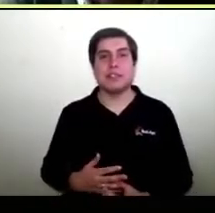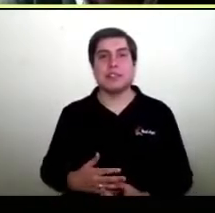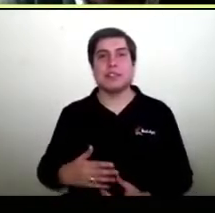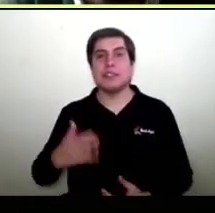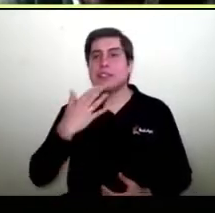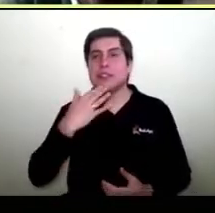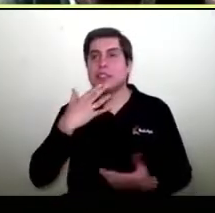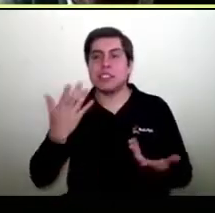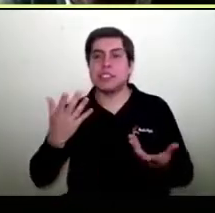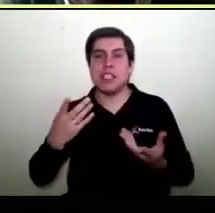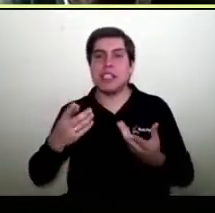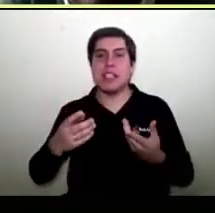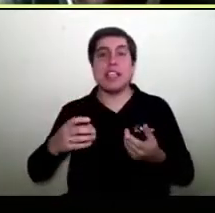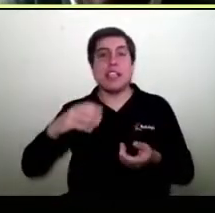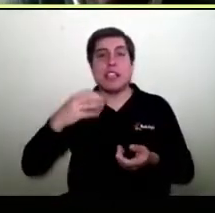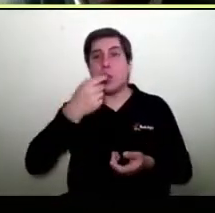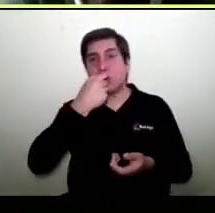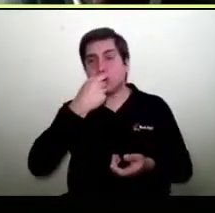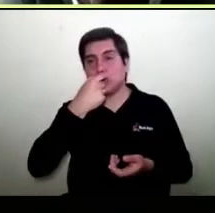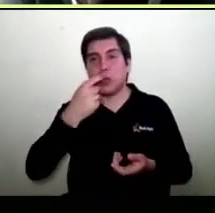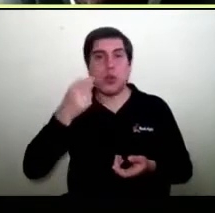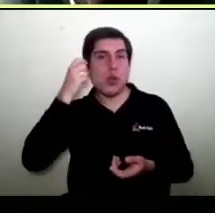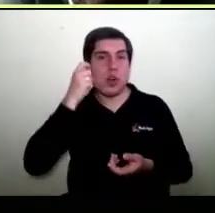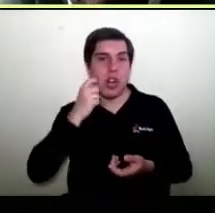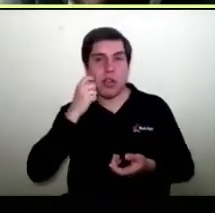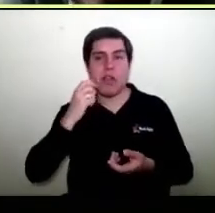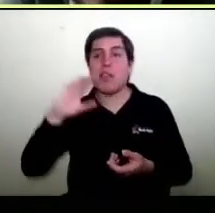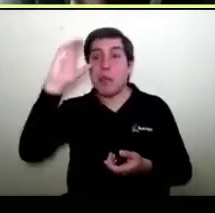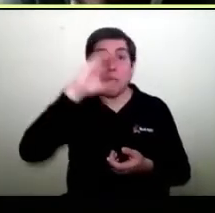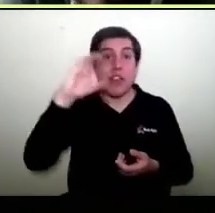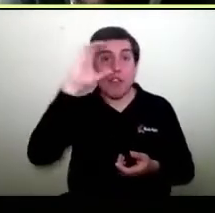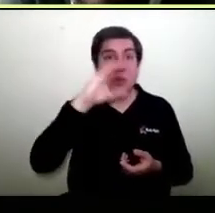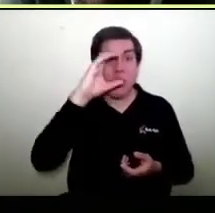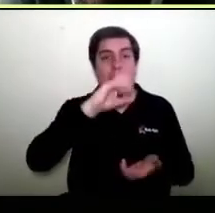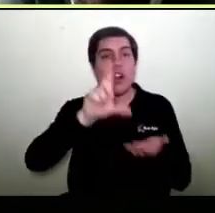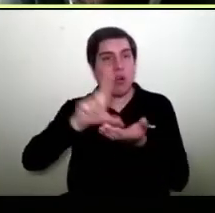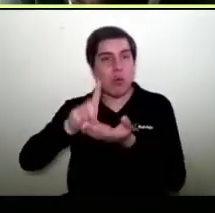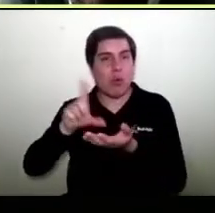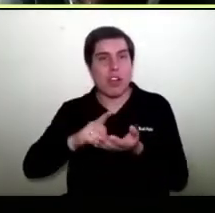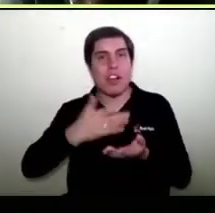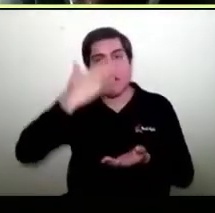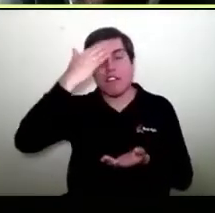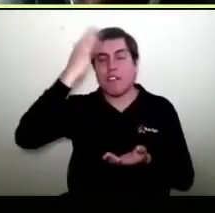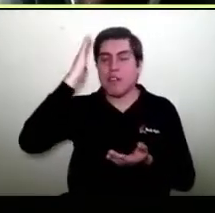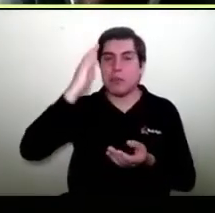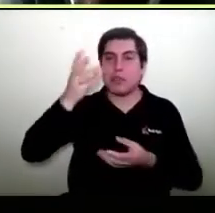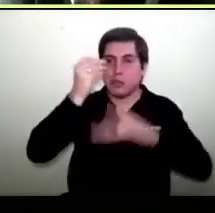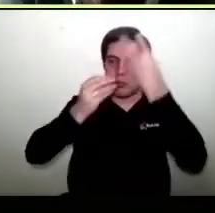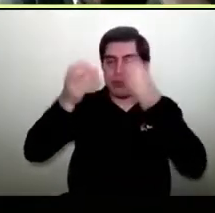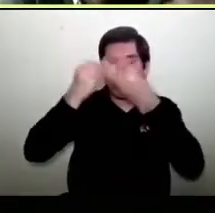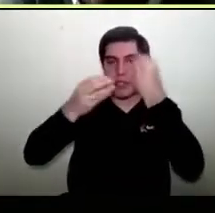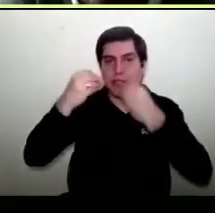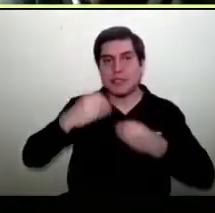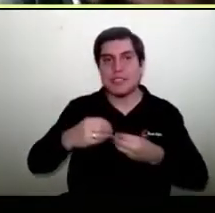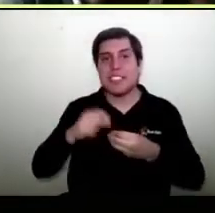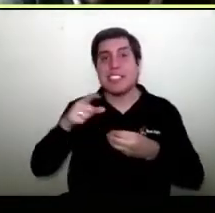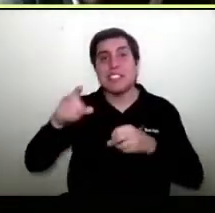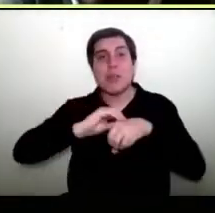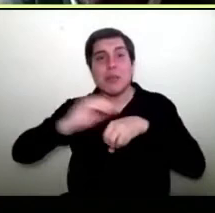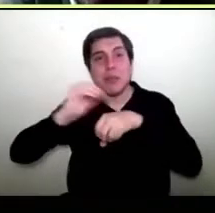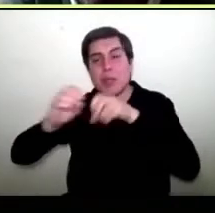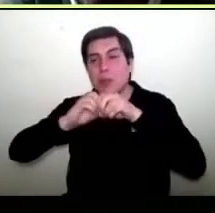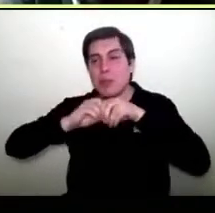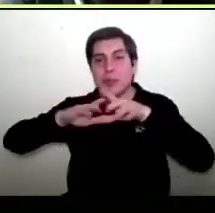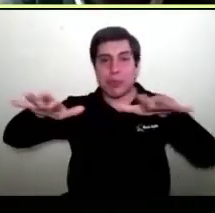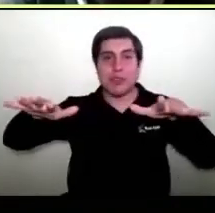Osorno, la Cámara de Puerto Montt, la Cámara de Rancagua y etcétera. Y todo esto permite hacer una publicidad en común.